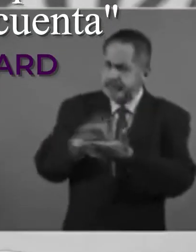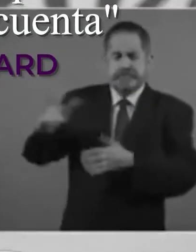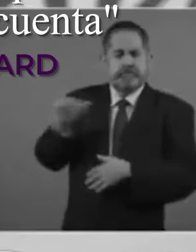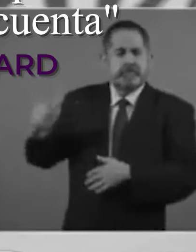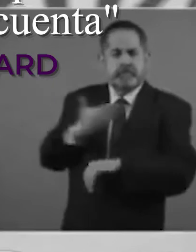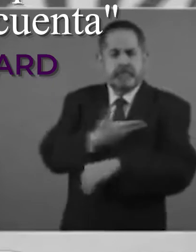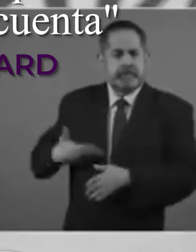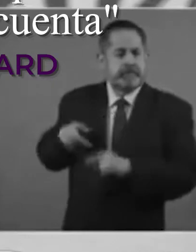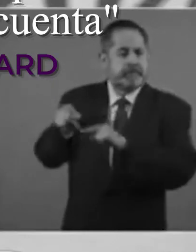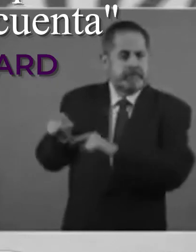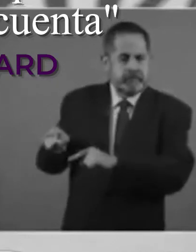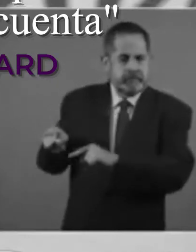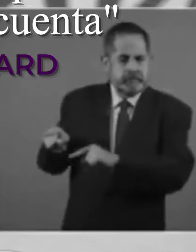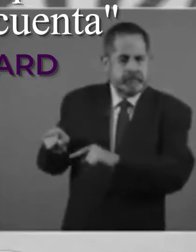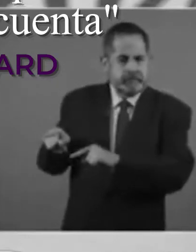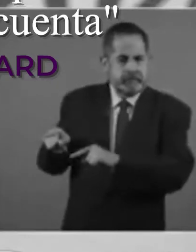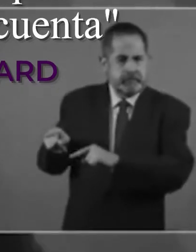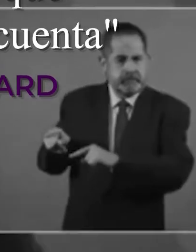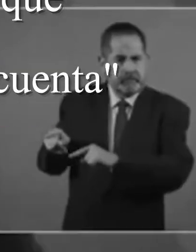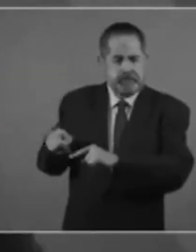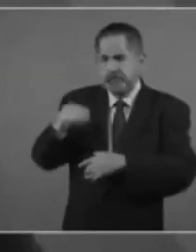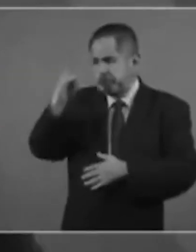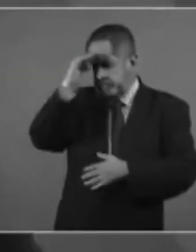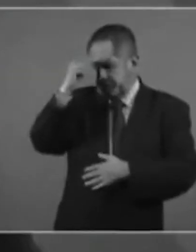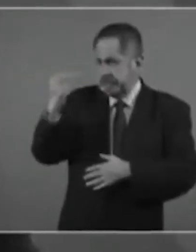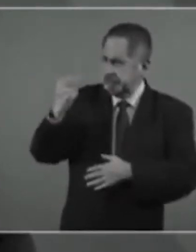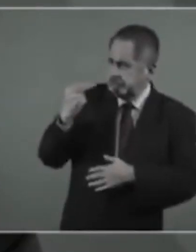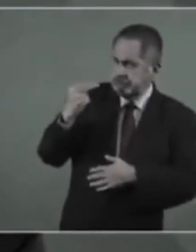que nos tome en cuenta.